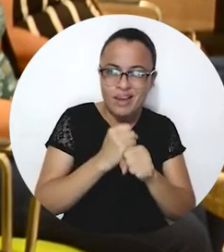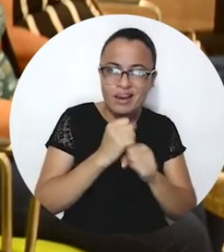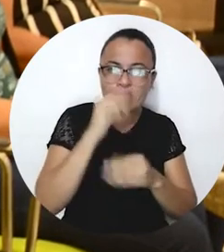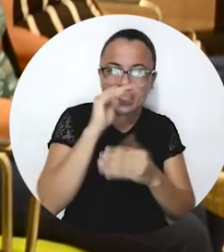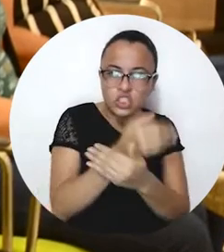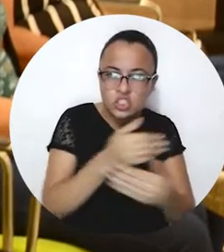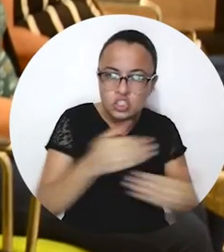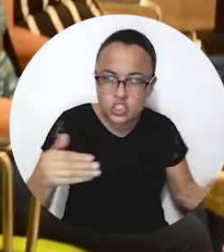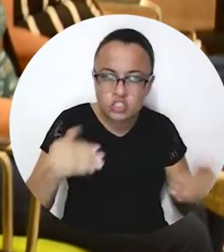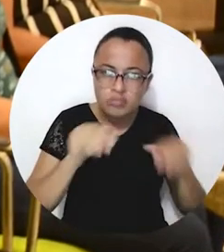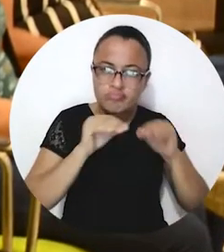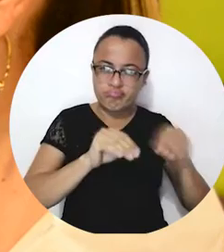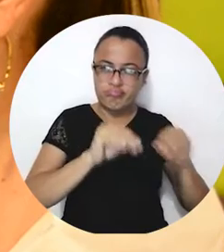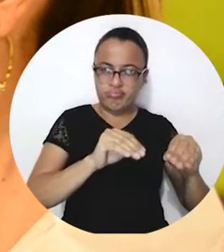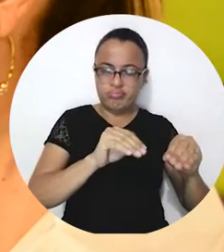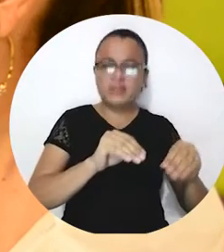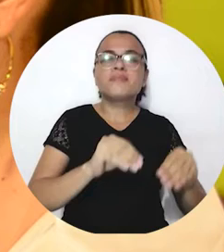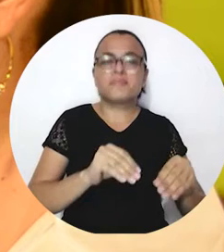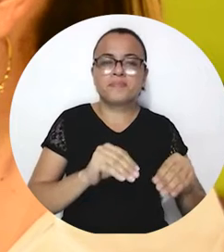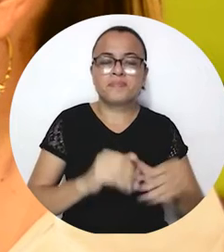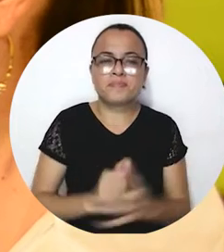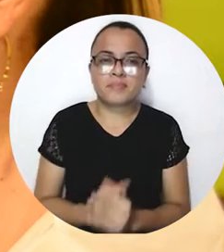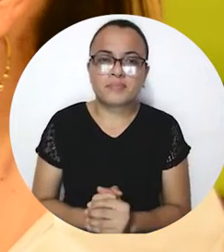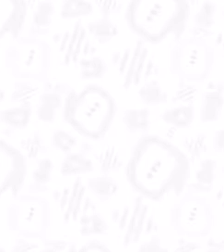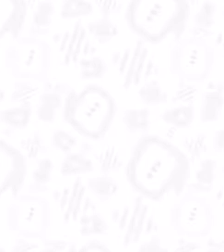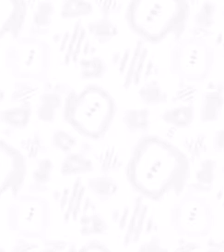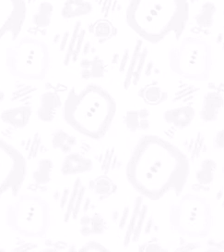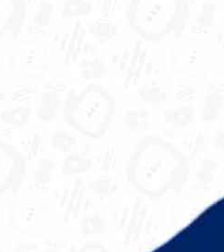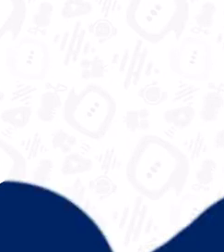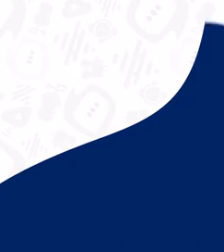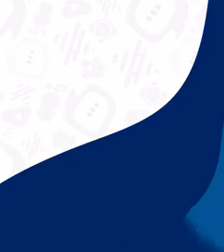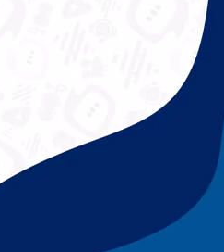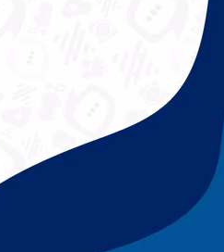cualificar el talento humano vinculado a servicios de educación inicial.